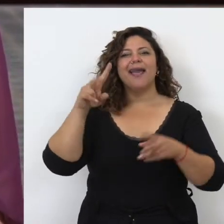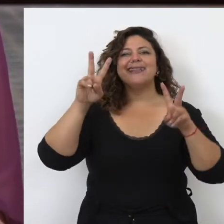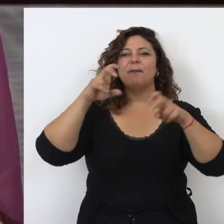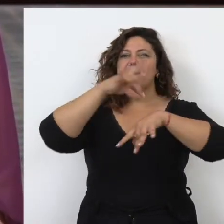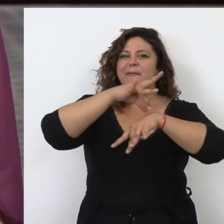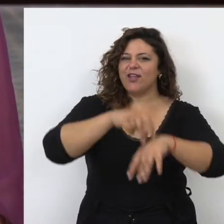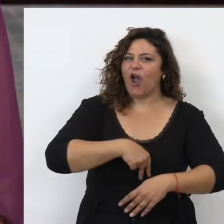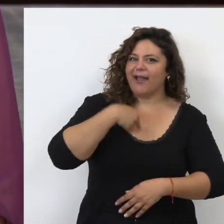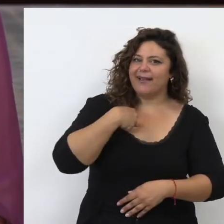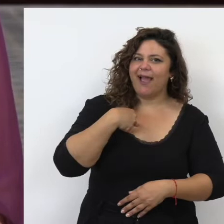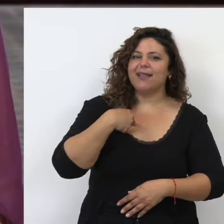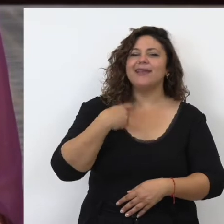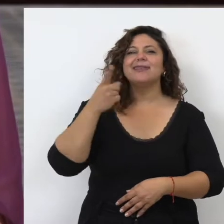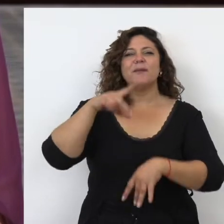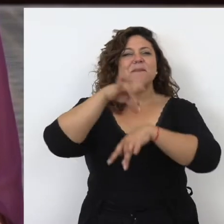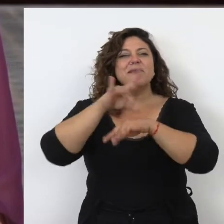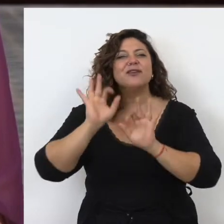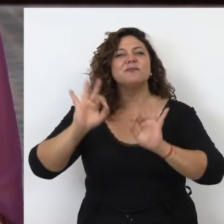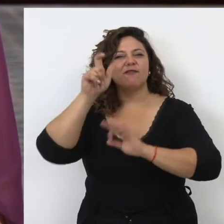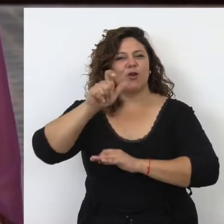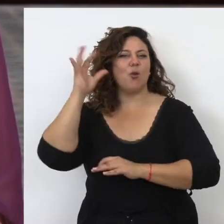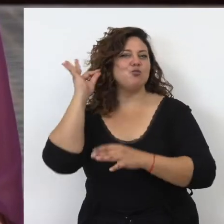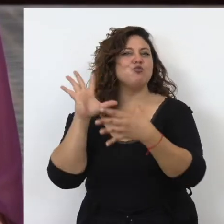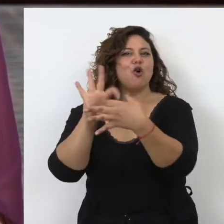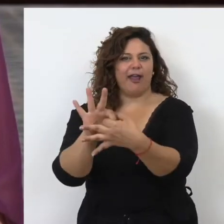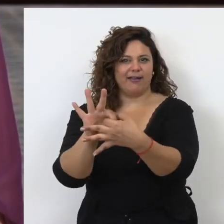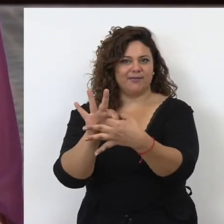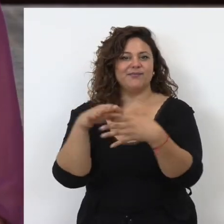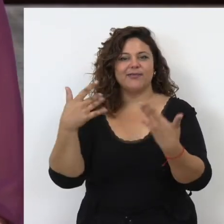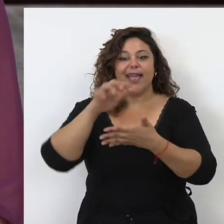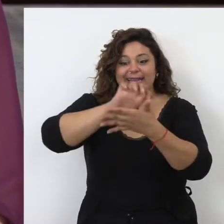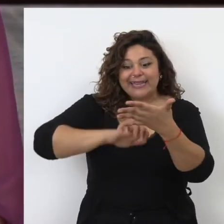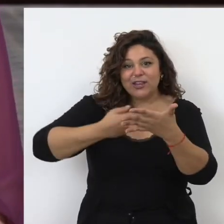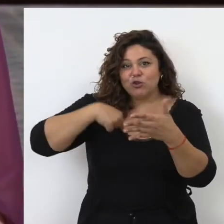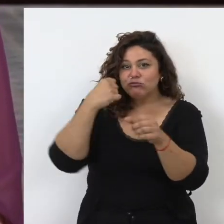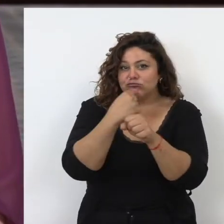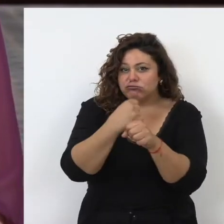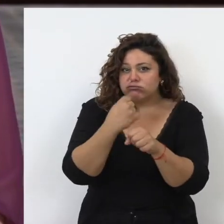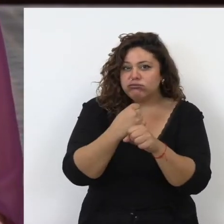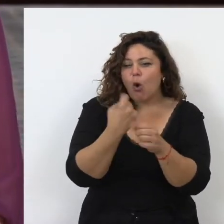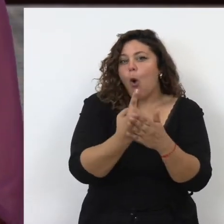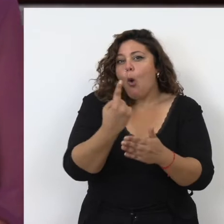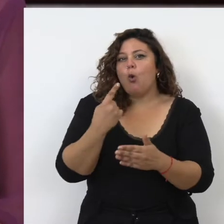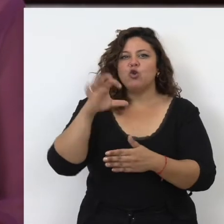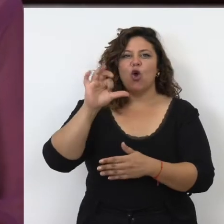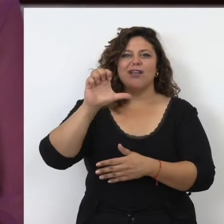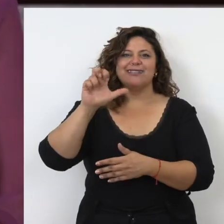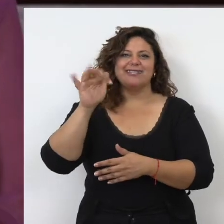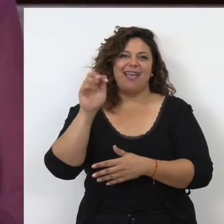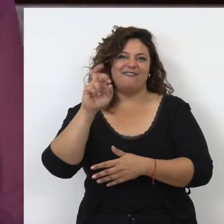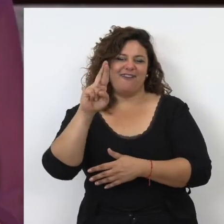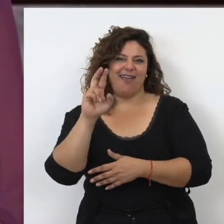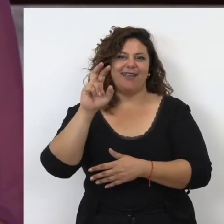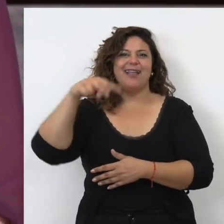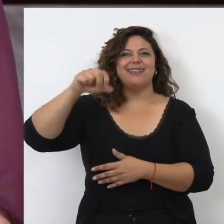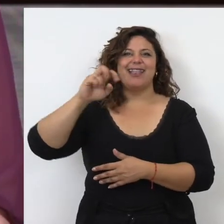la práctica médica en general y la práctica médica de las mujeres en particular. Entonces, los textos que yo estoy trabajando, uno de ellos es el Sefer